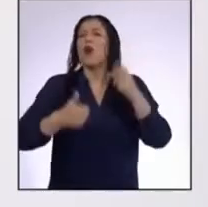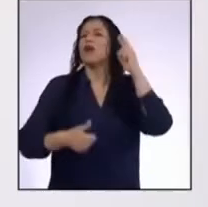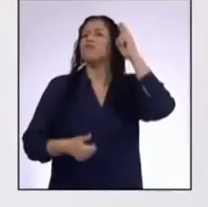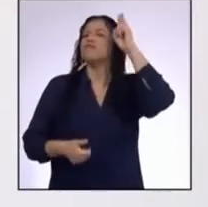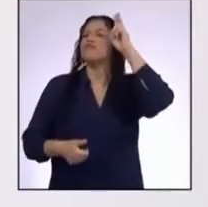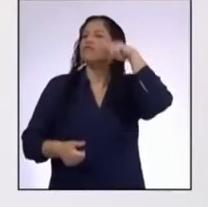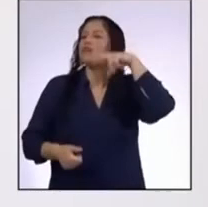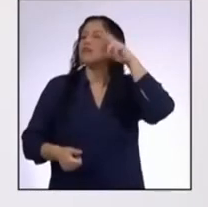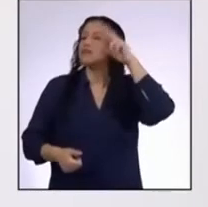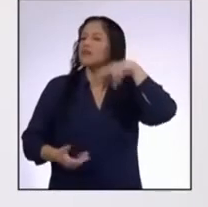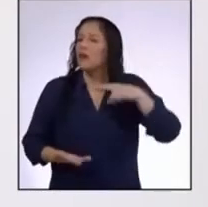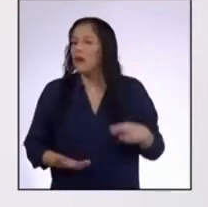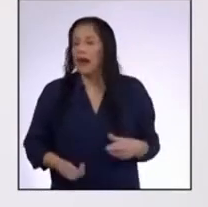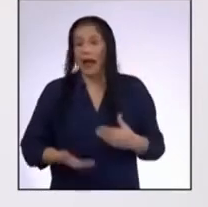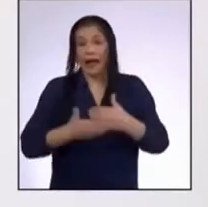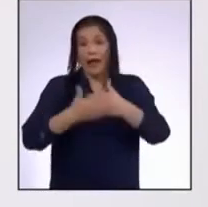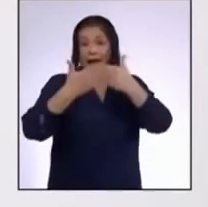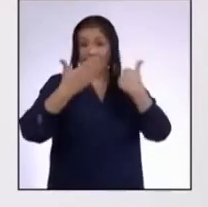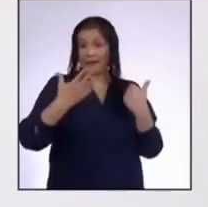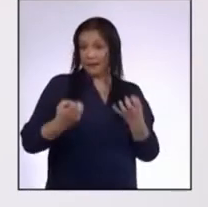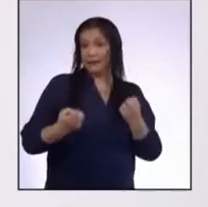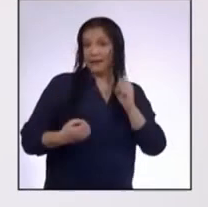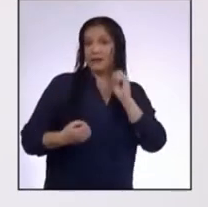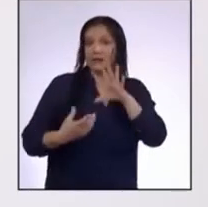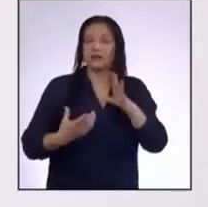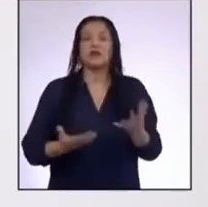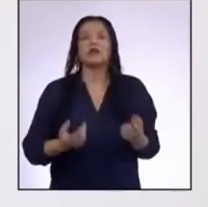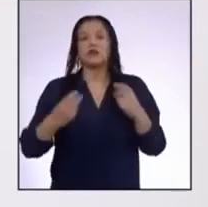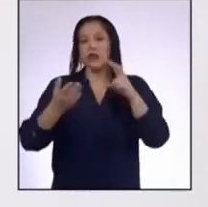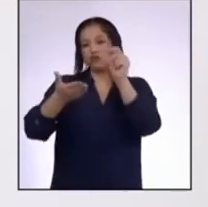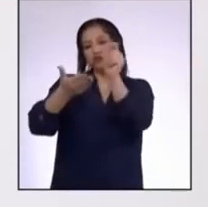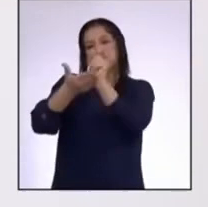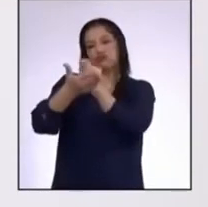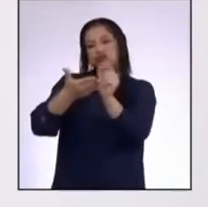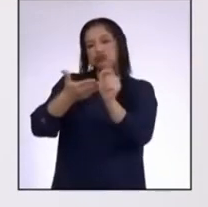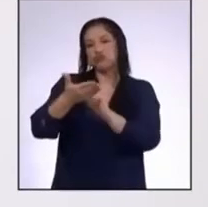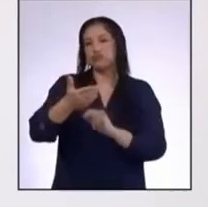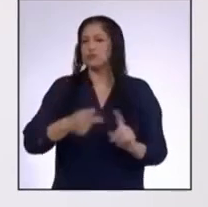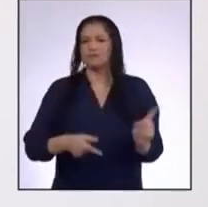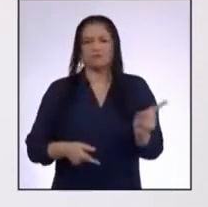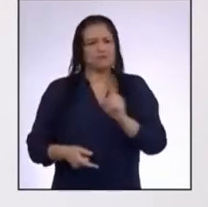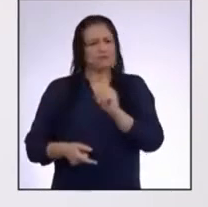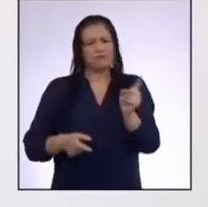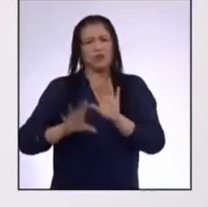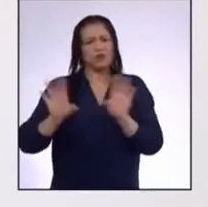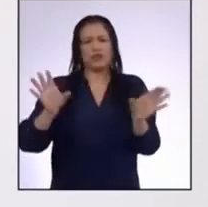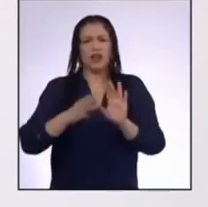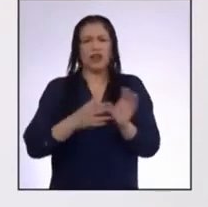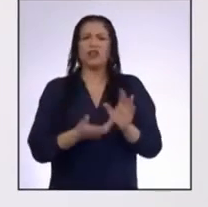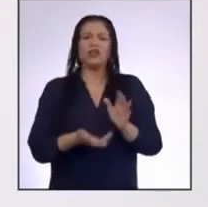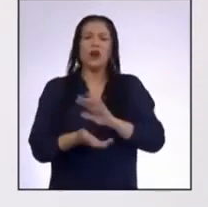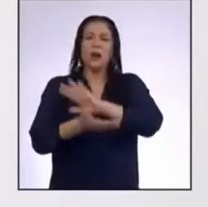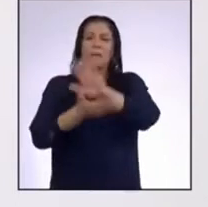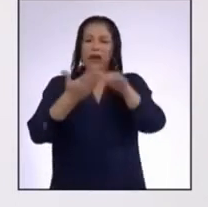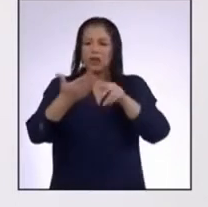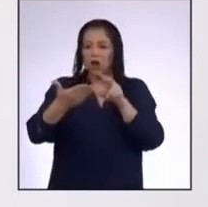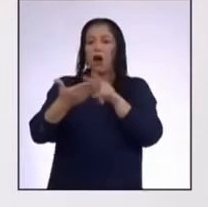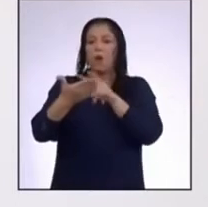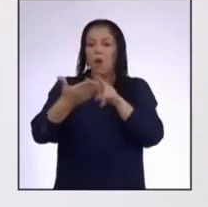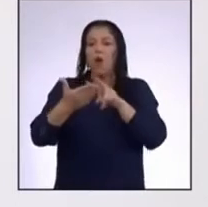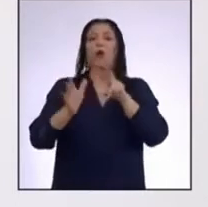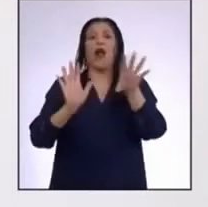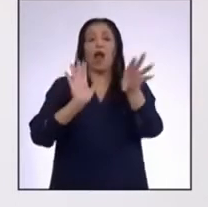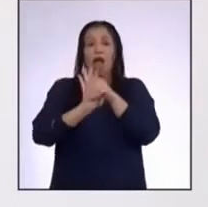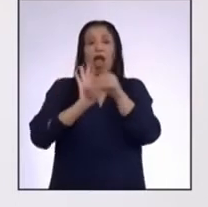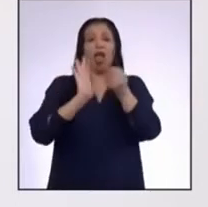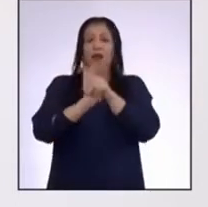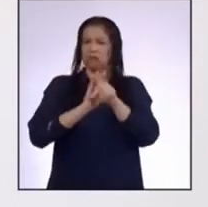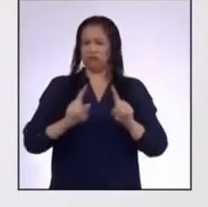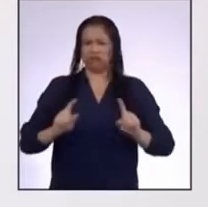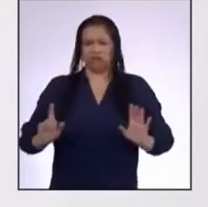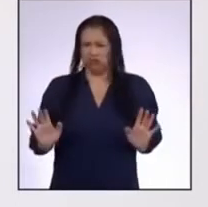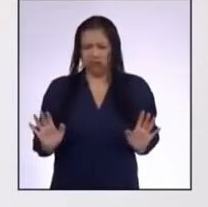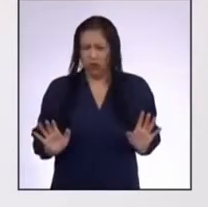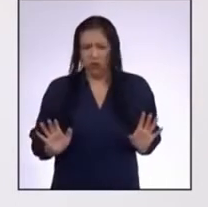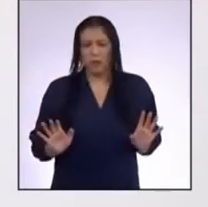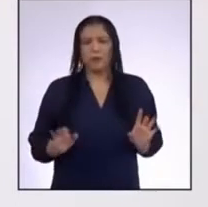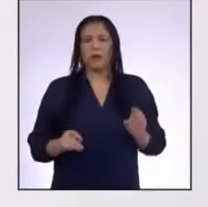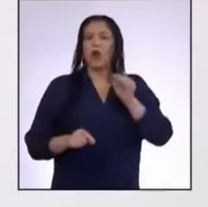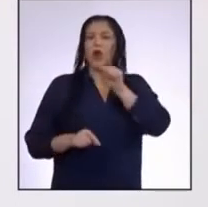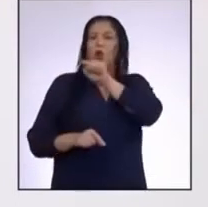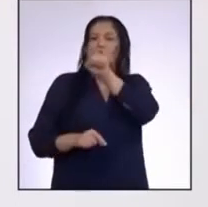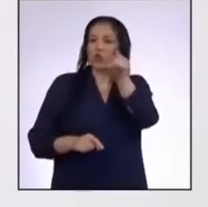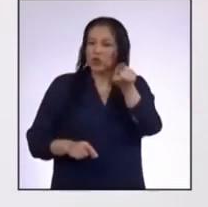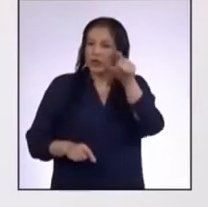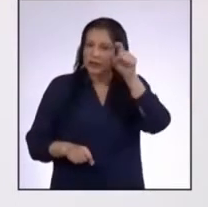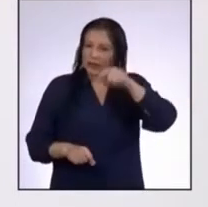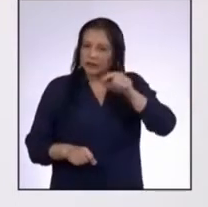Antes, quiero decirles que los textos no están hechos para ser tomados al pie de la letra Ustedes